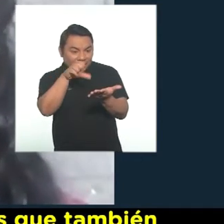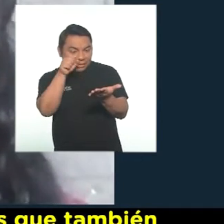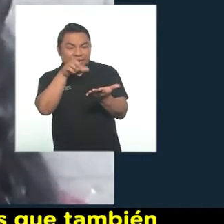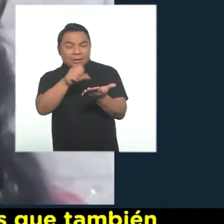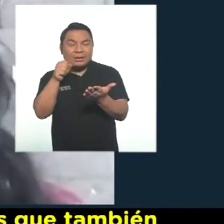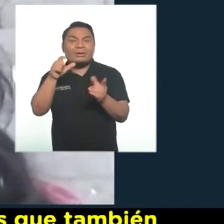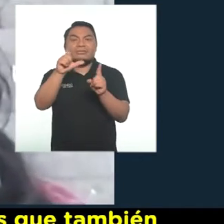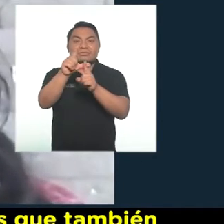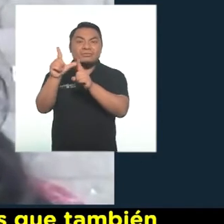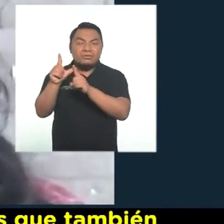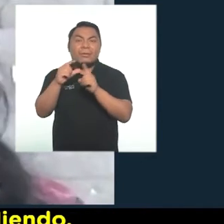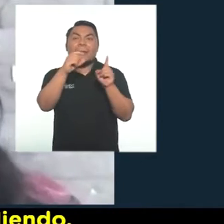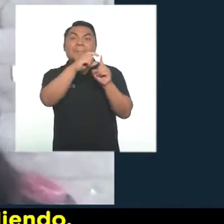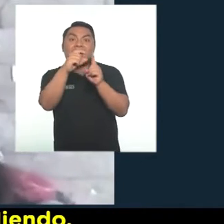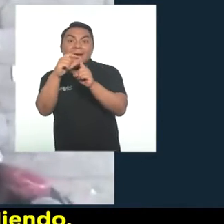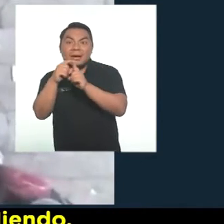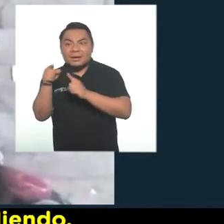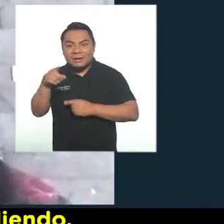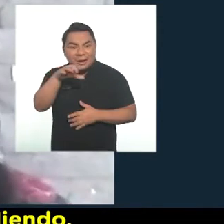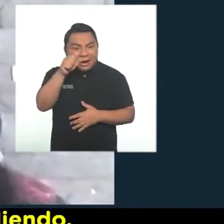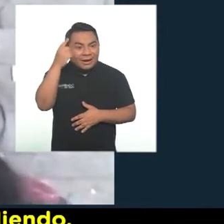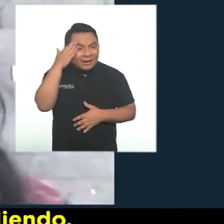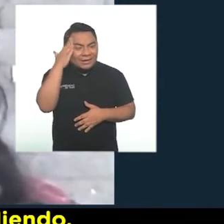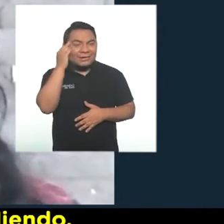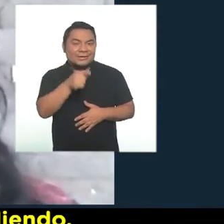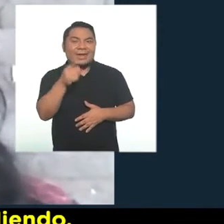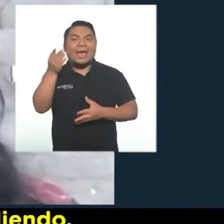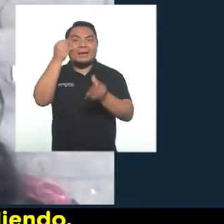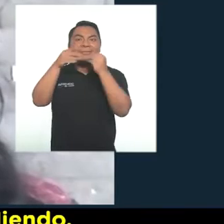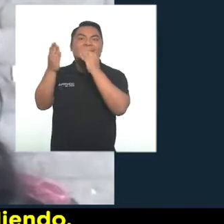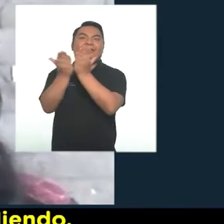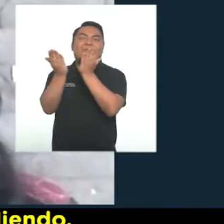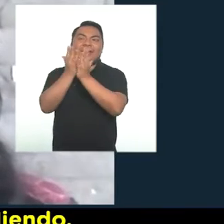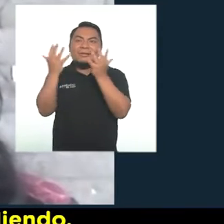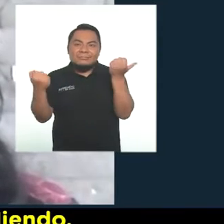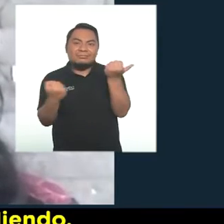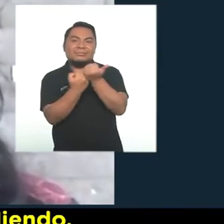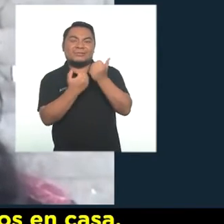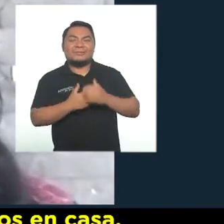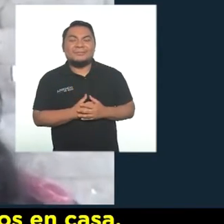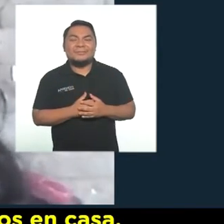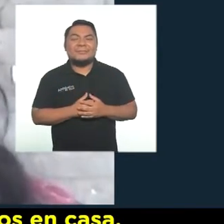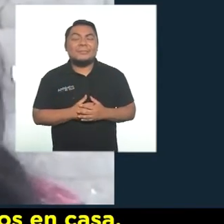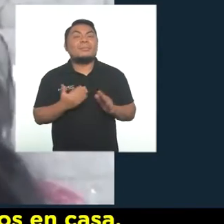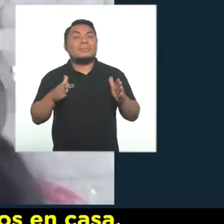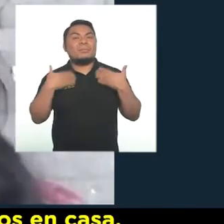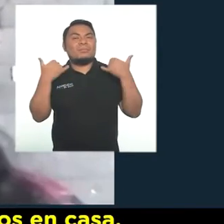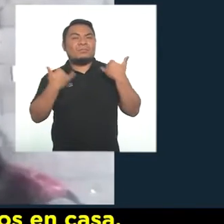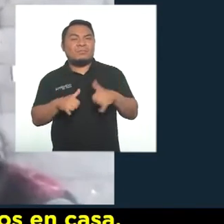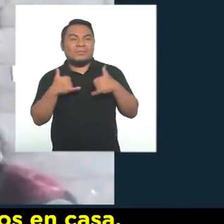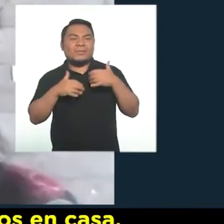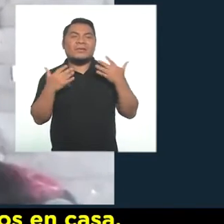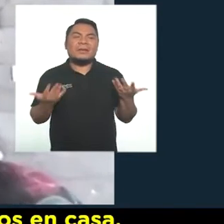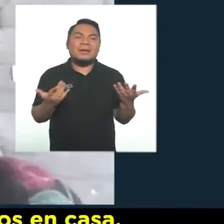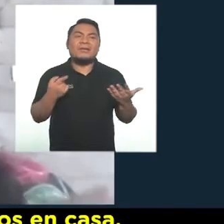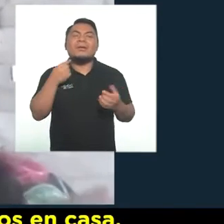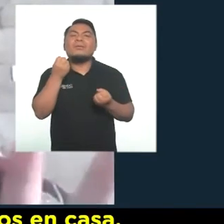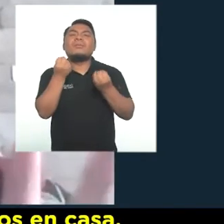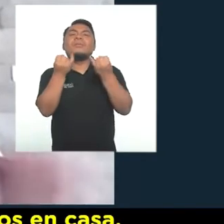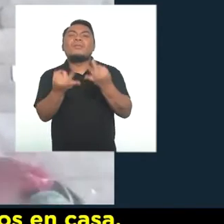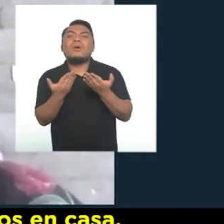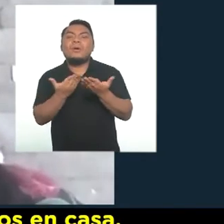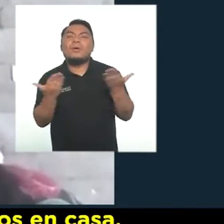identificar algunas sílabas que también van a complementar lo que vienen aprendiendo. Podemos jugar a